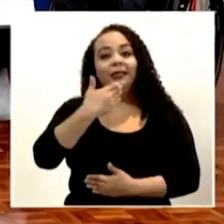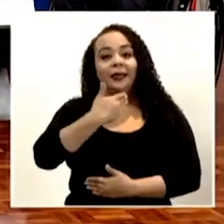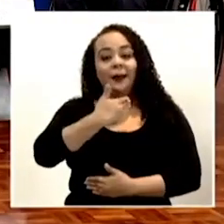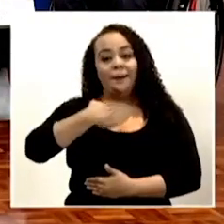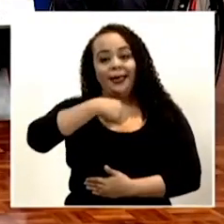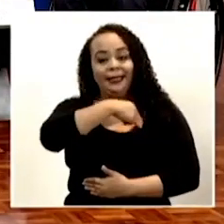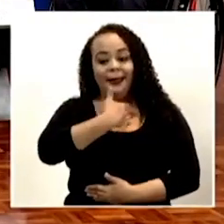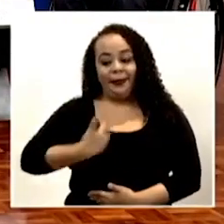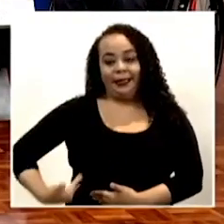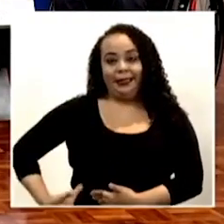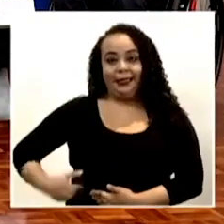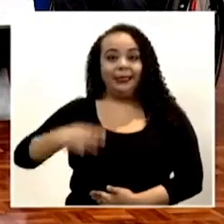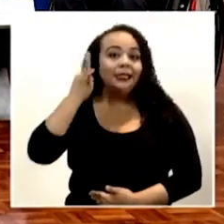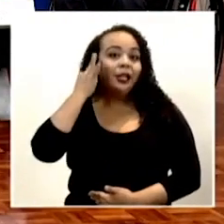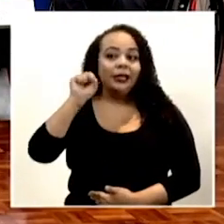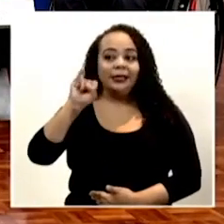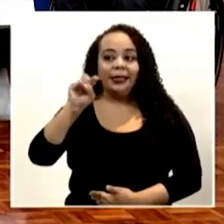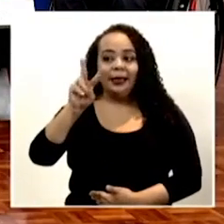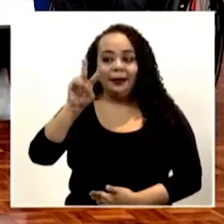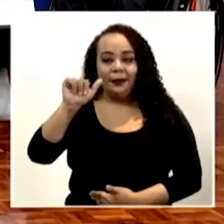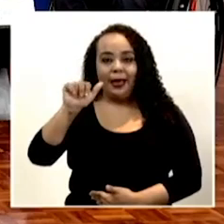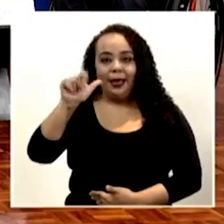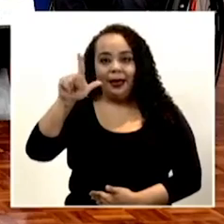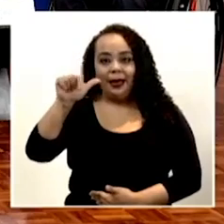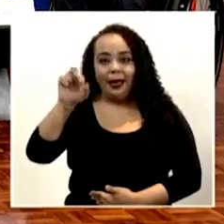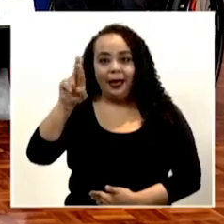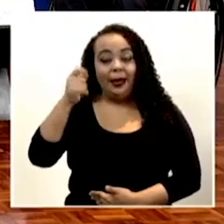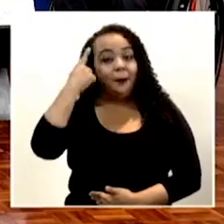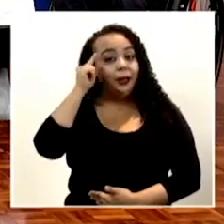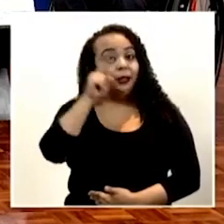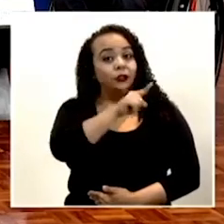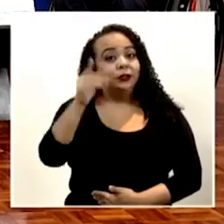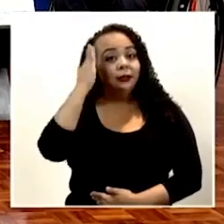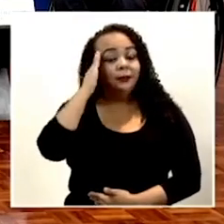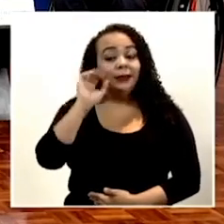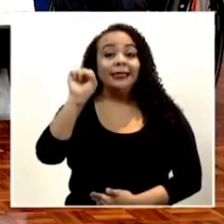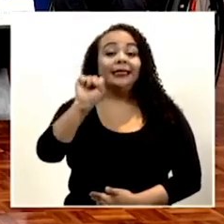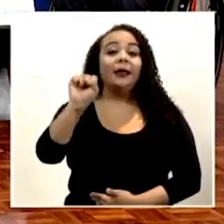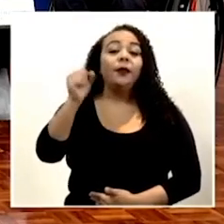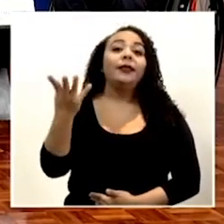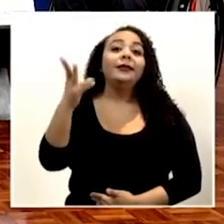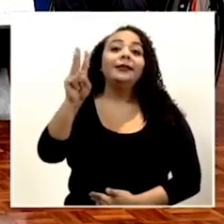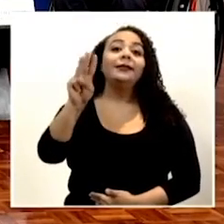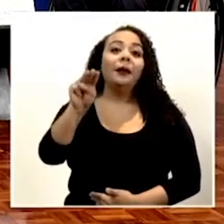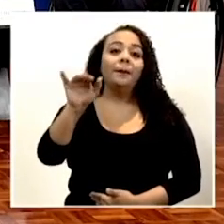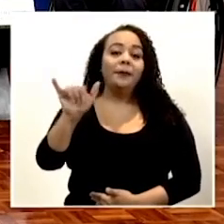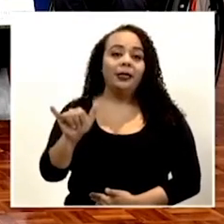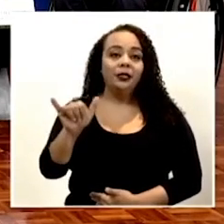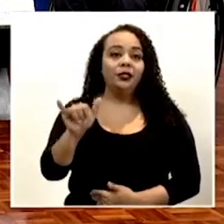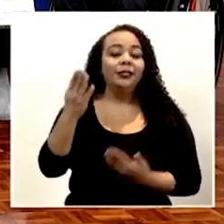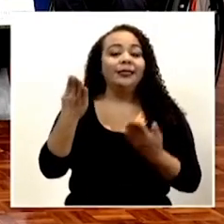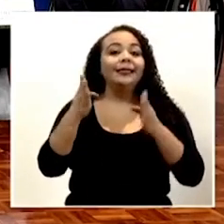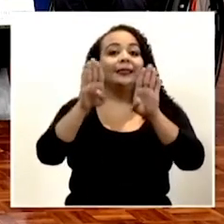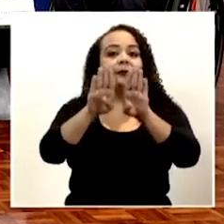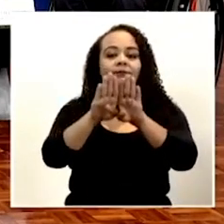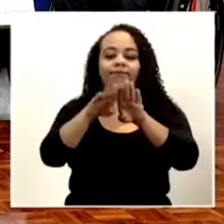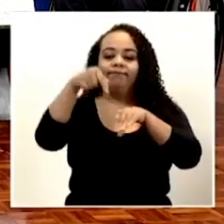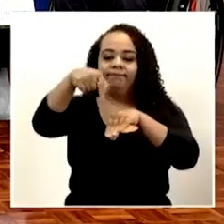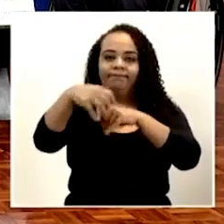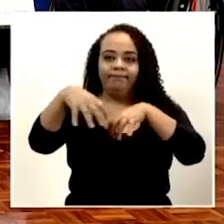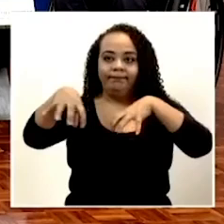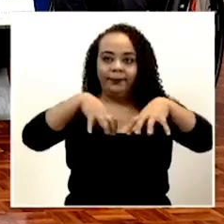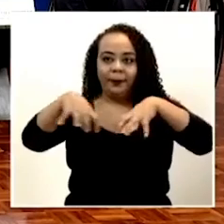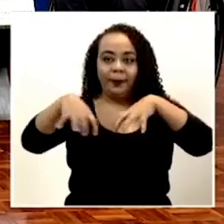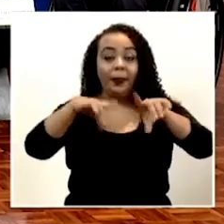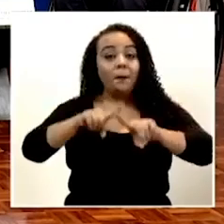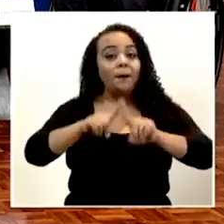de la presidencia, a la señora Silvia Lara, eh, para que lo tengan presente. Sábado 16 de mayo será el cierre de esta actividad,